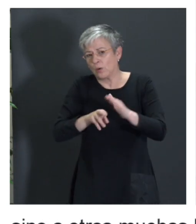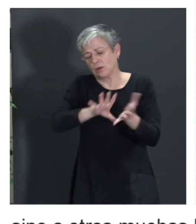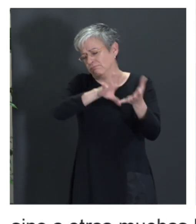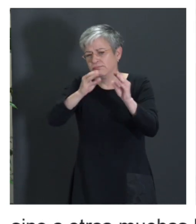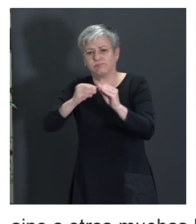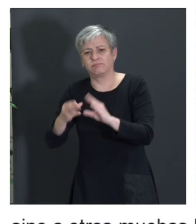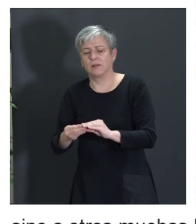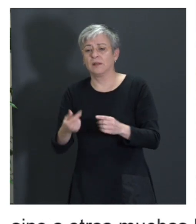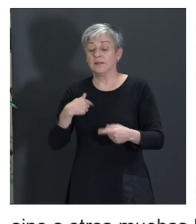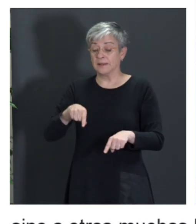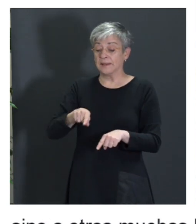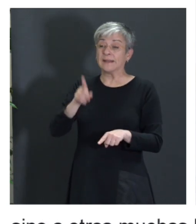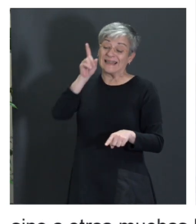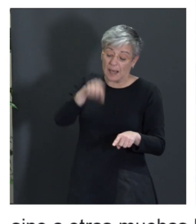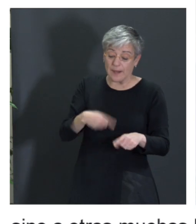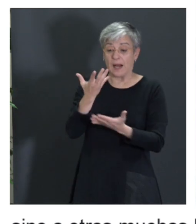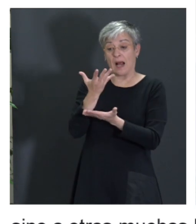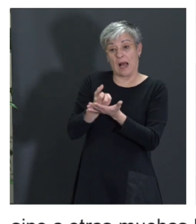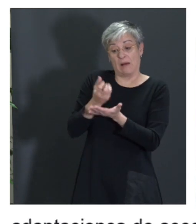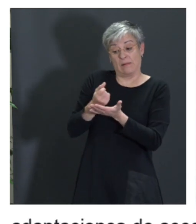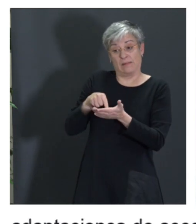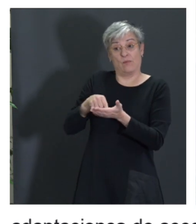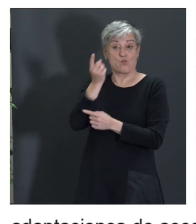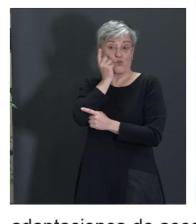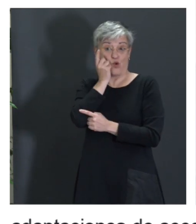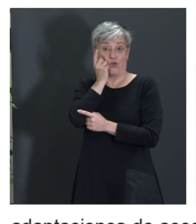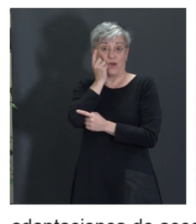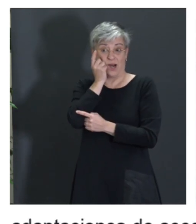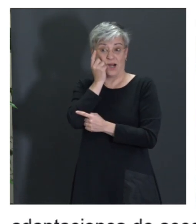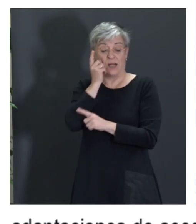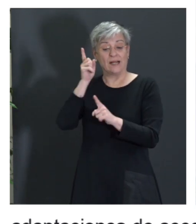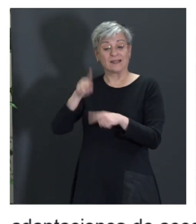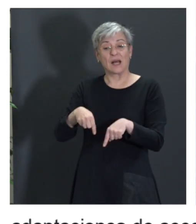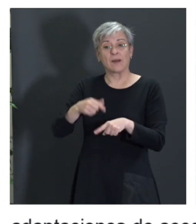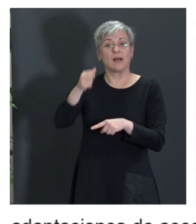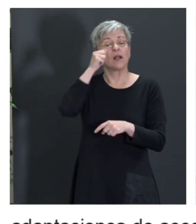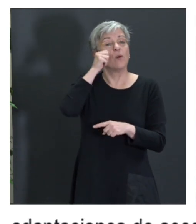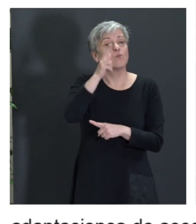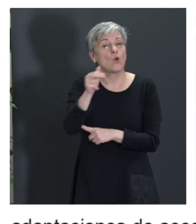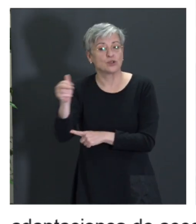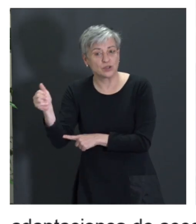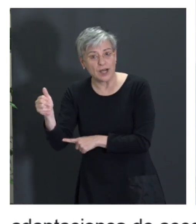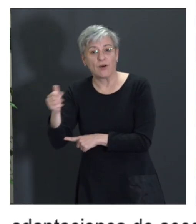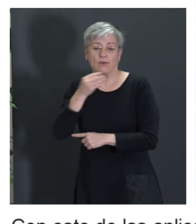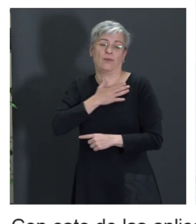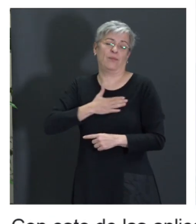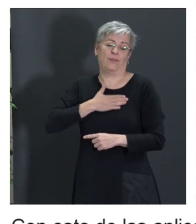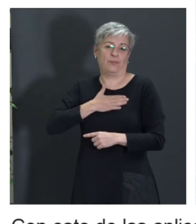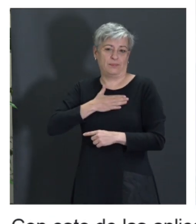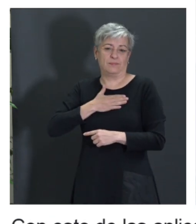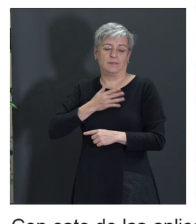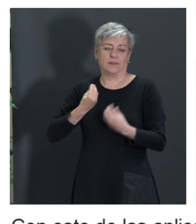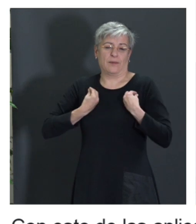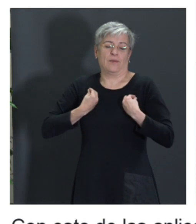Hombre, con esto de las aplicaciones móviles, pues, también nos acabamos acercando mucho al tema de la museología y el bienestar. Que,